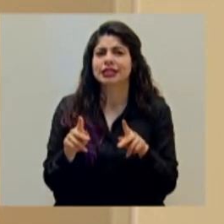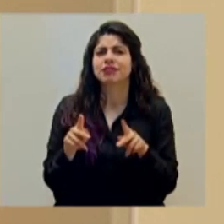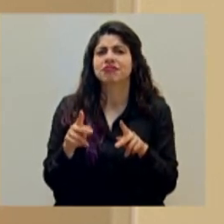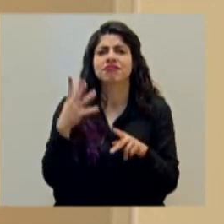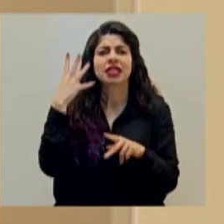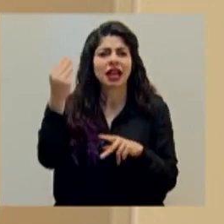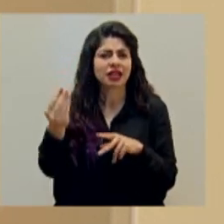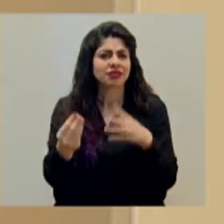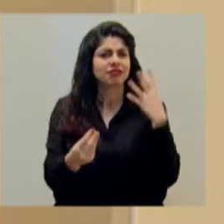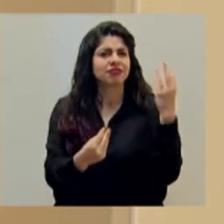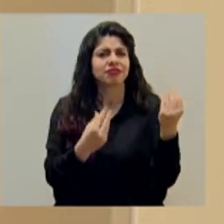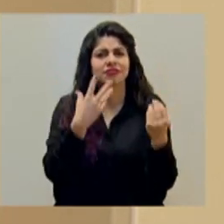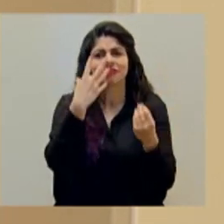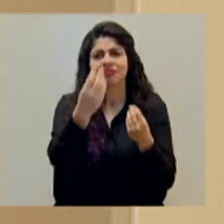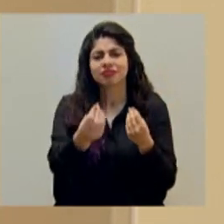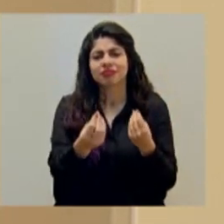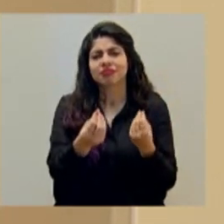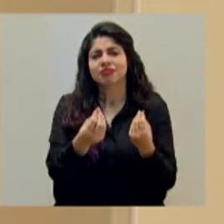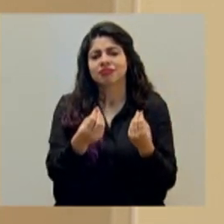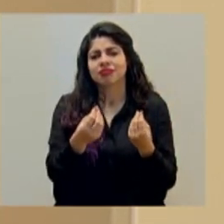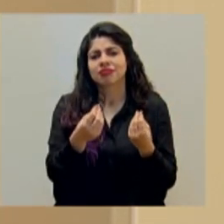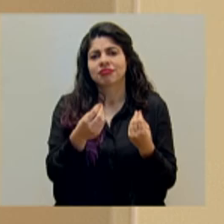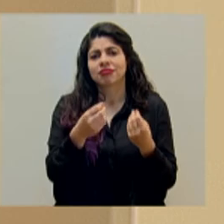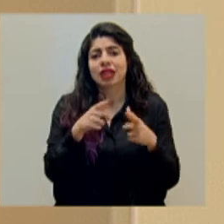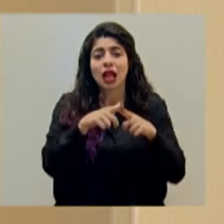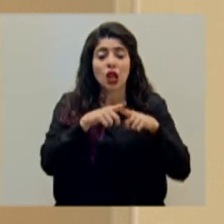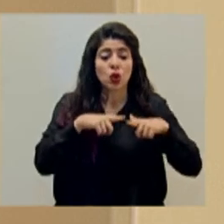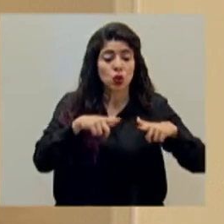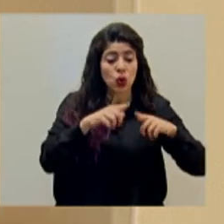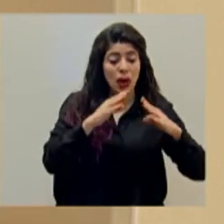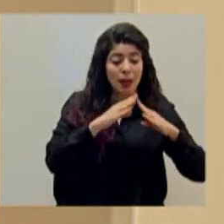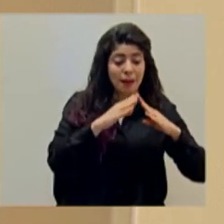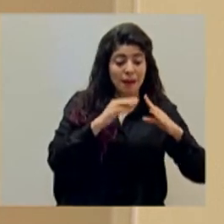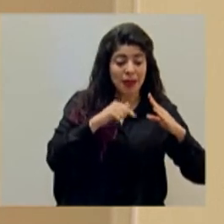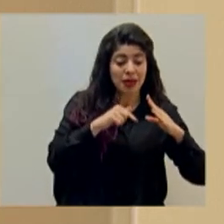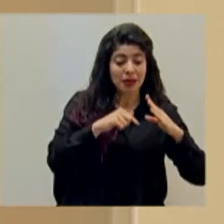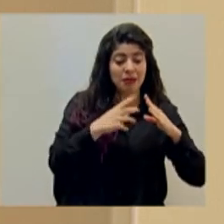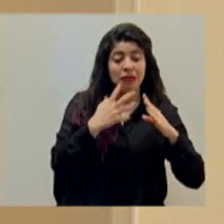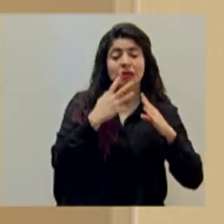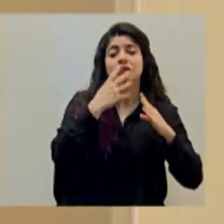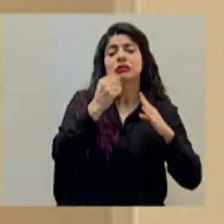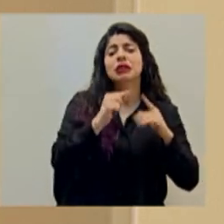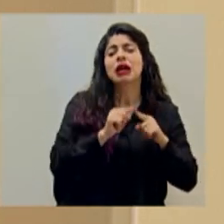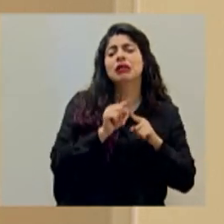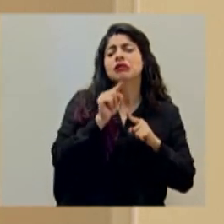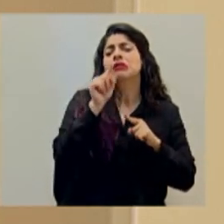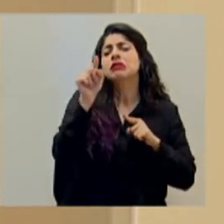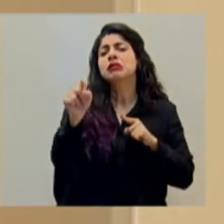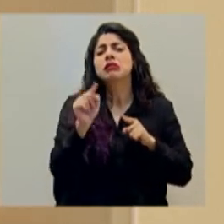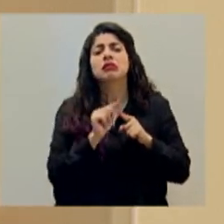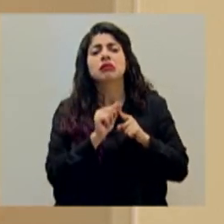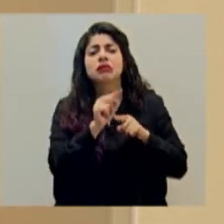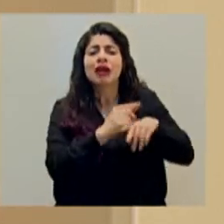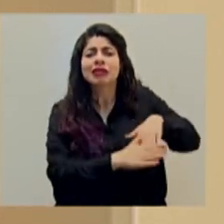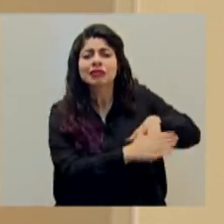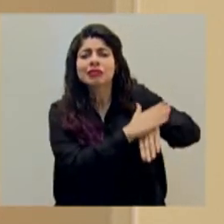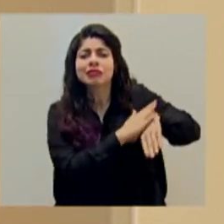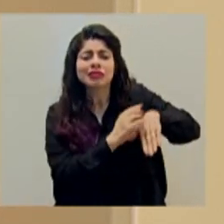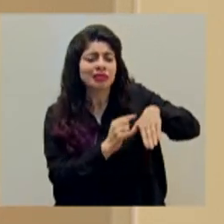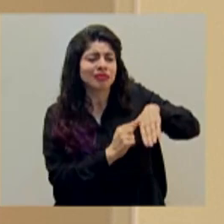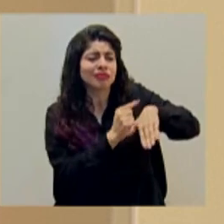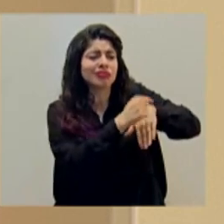salen de sus diferentes zonas residenciales, se desplazan a diferentes partes del país, algunos